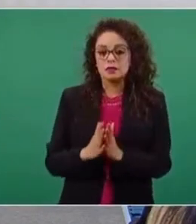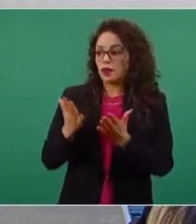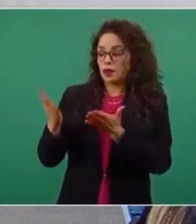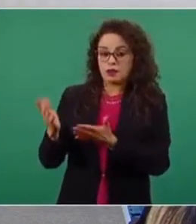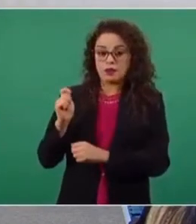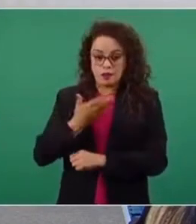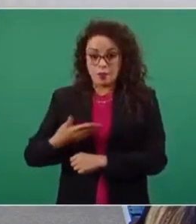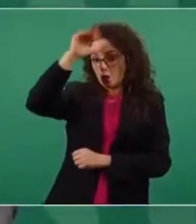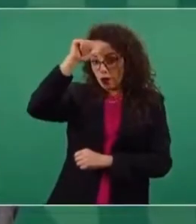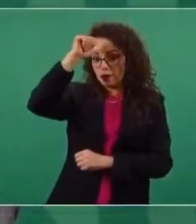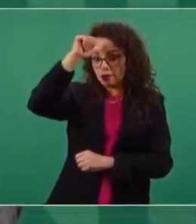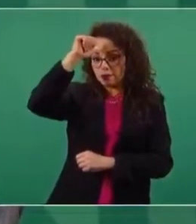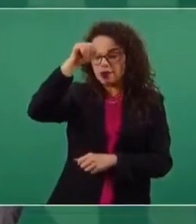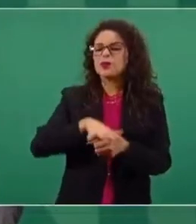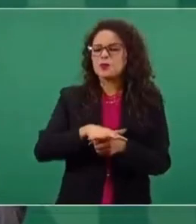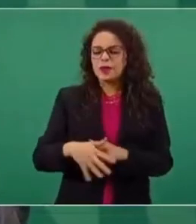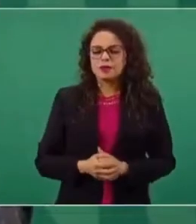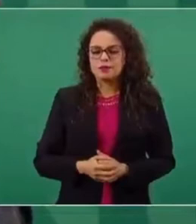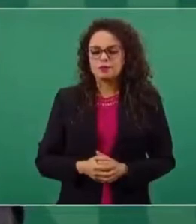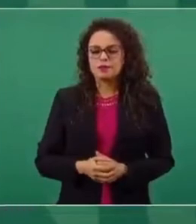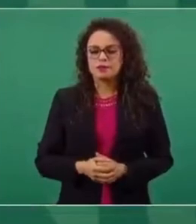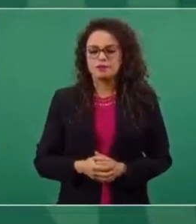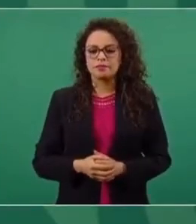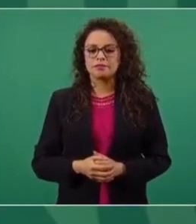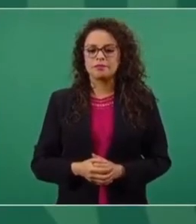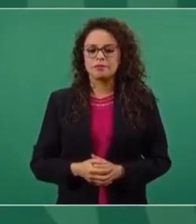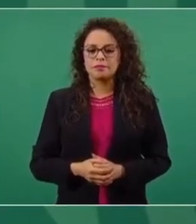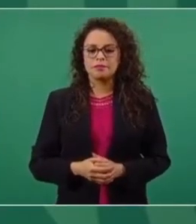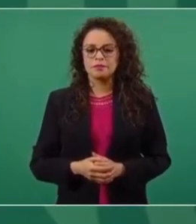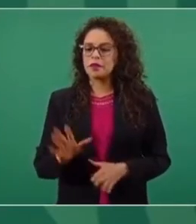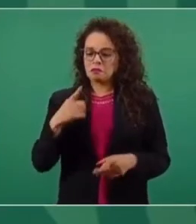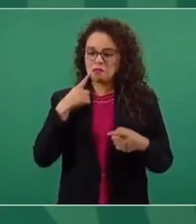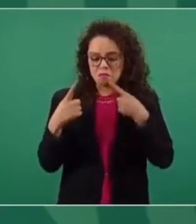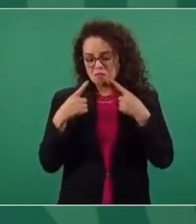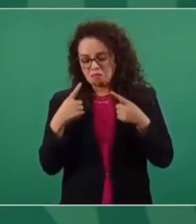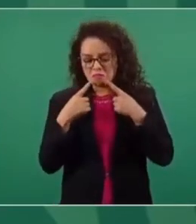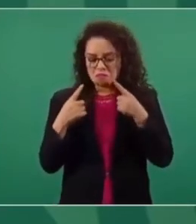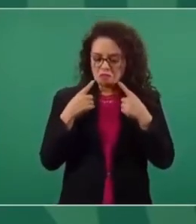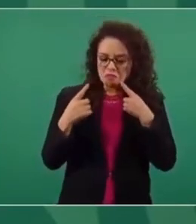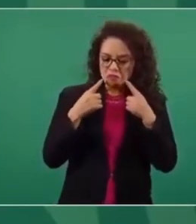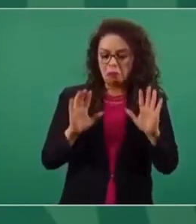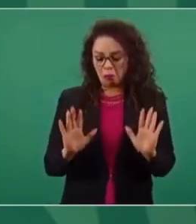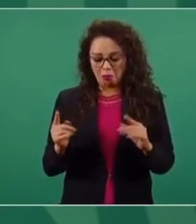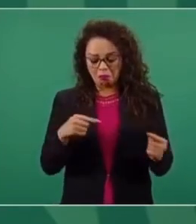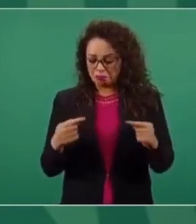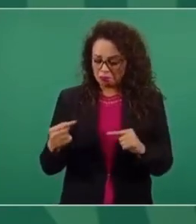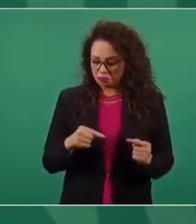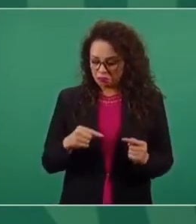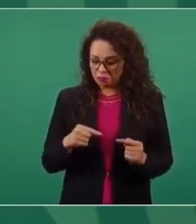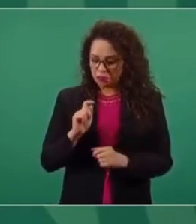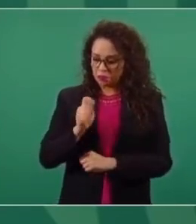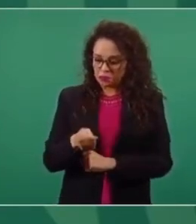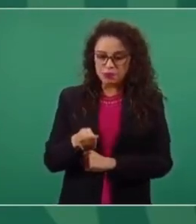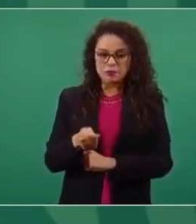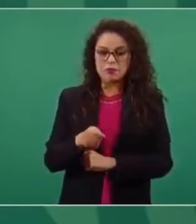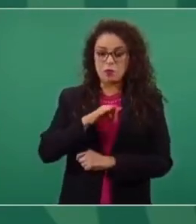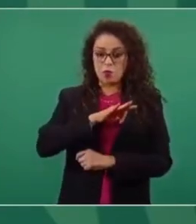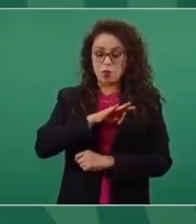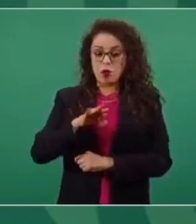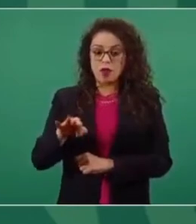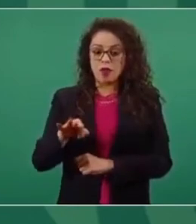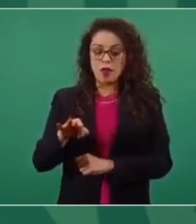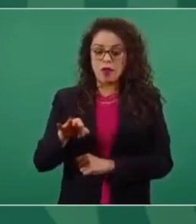Pero llegan al acuerdo de negociar, tener influencia para